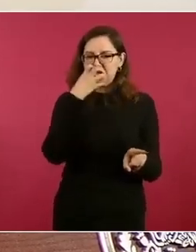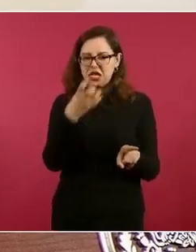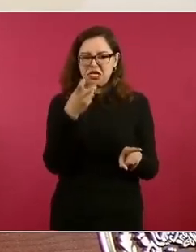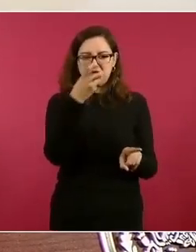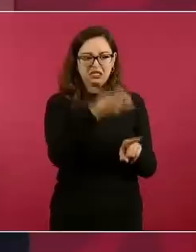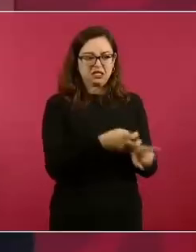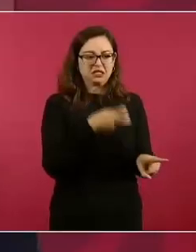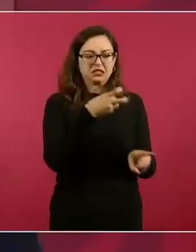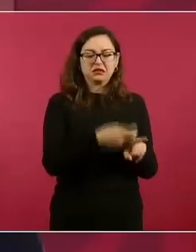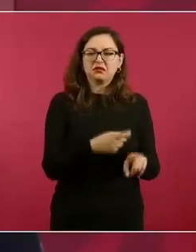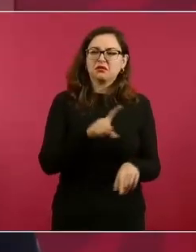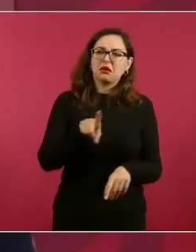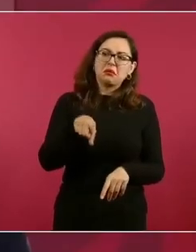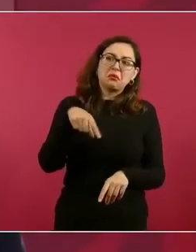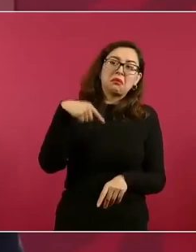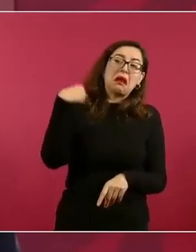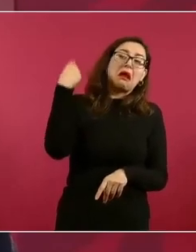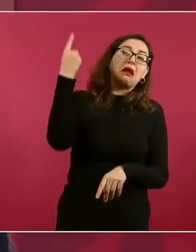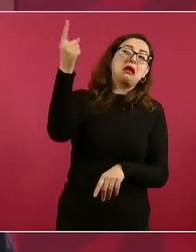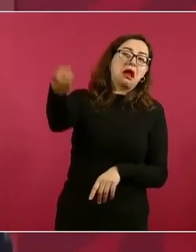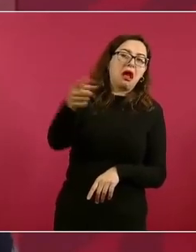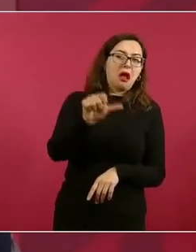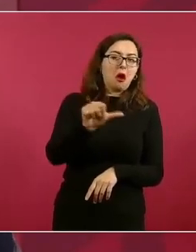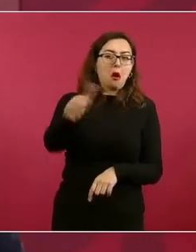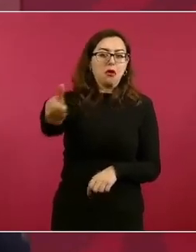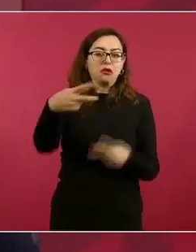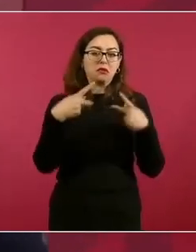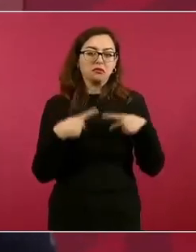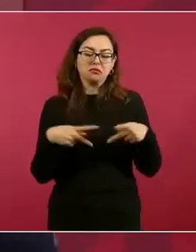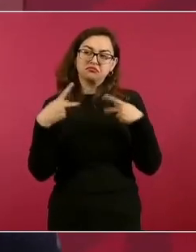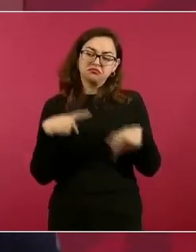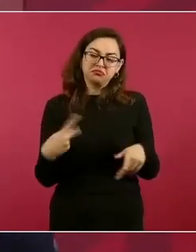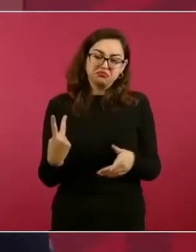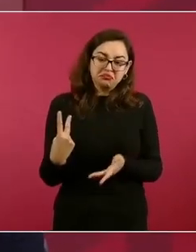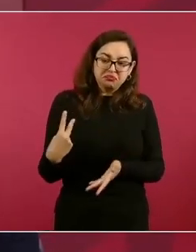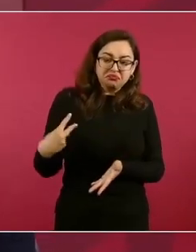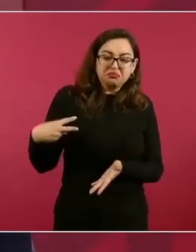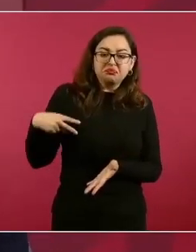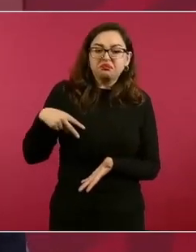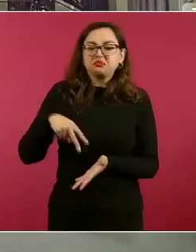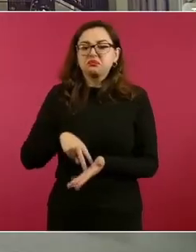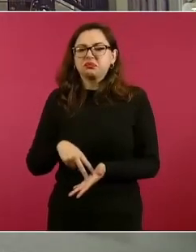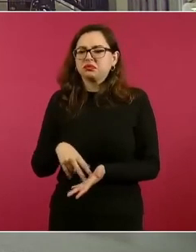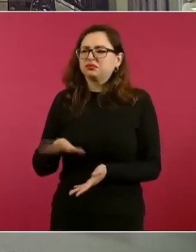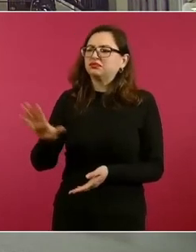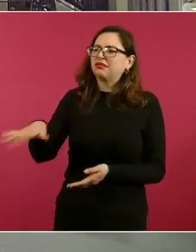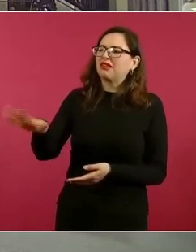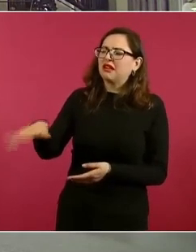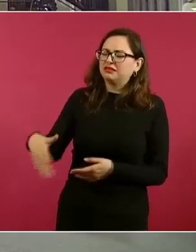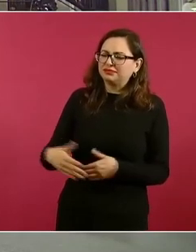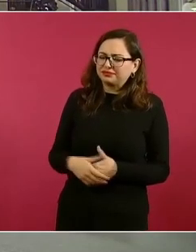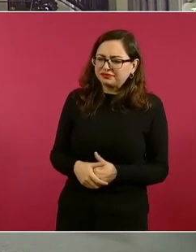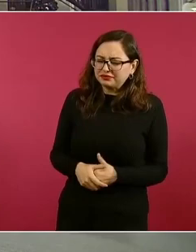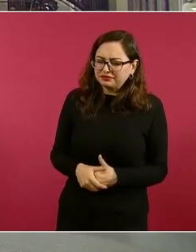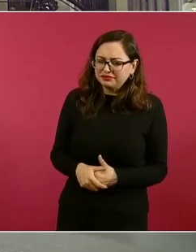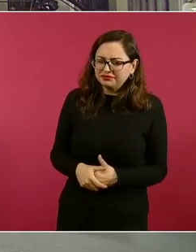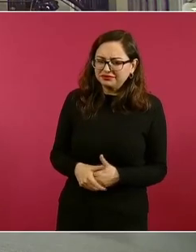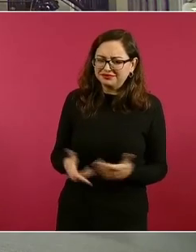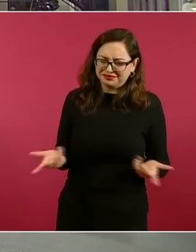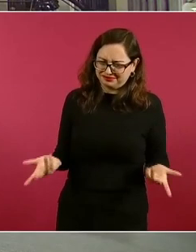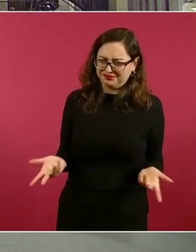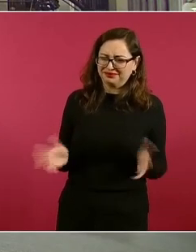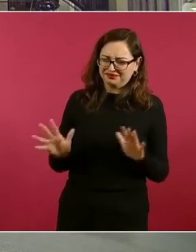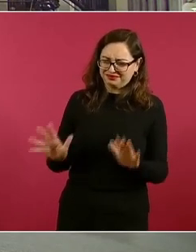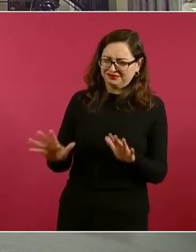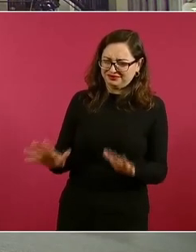hasta que se paró uno de la mesa y le dijo, oiga, ya deje de